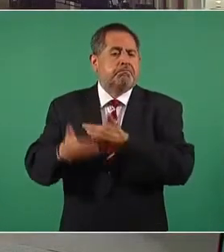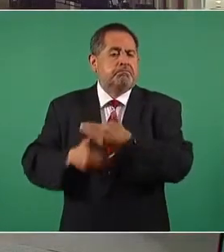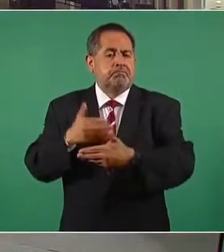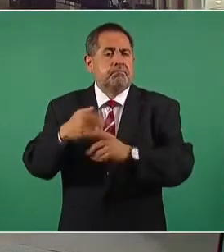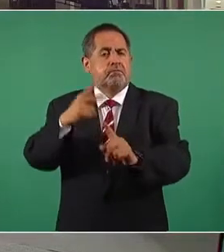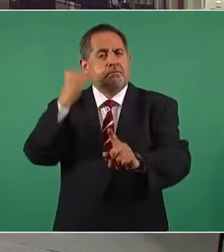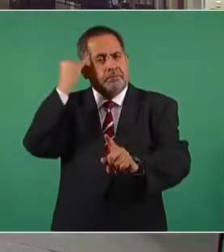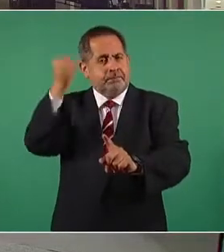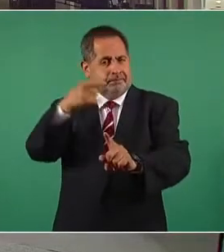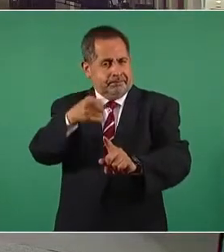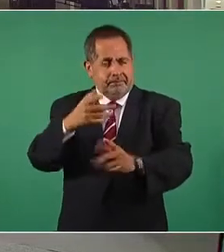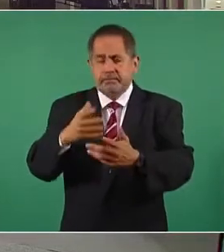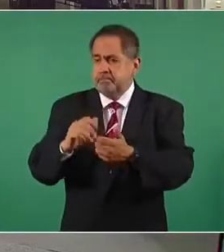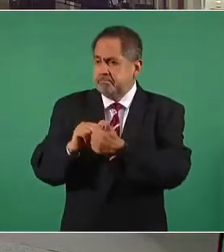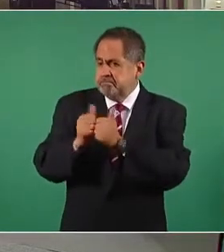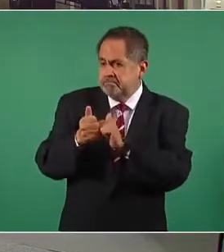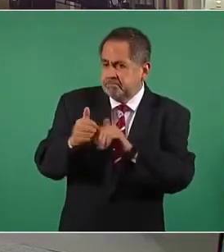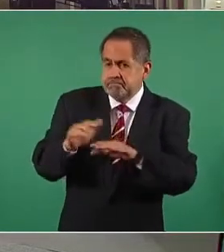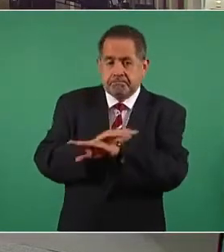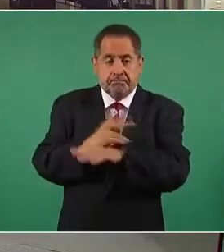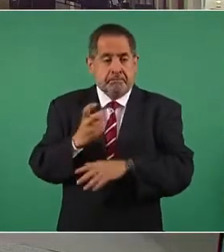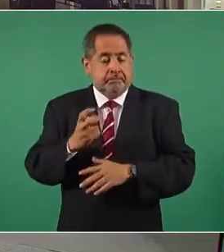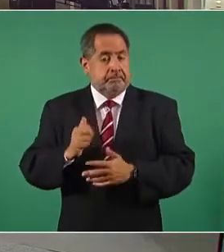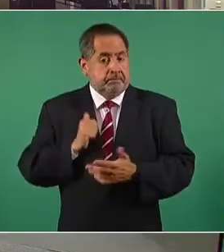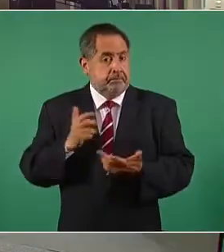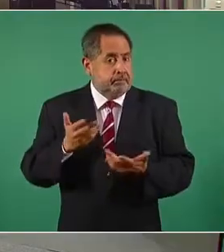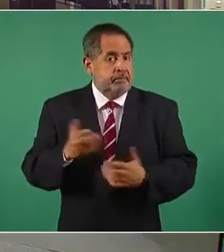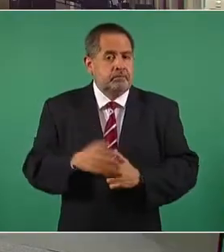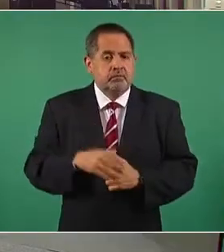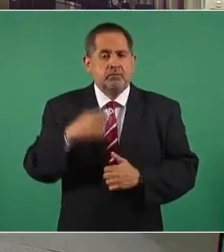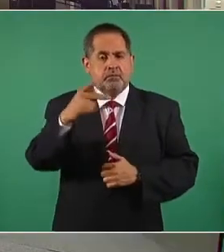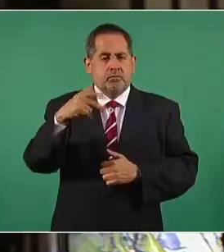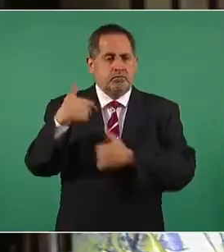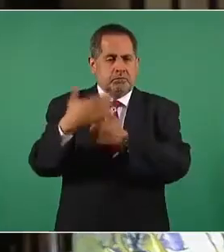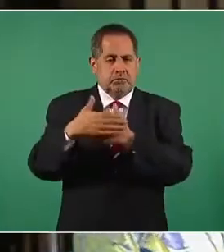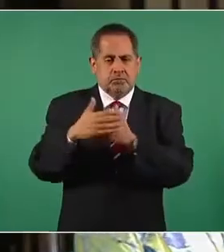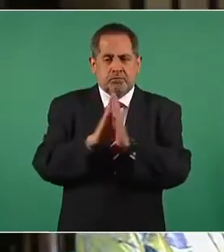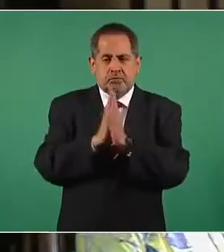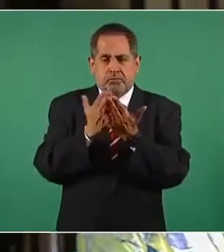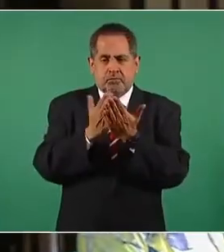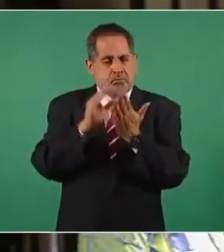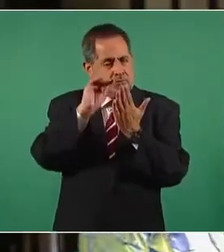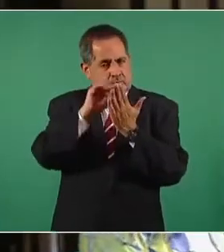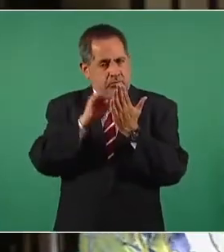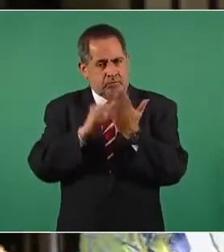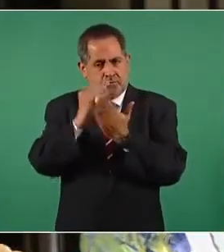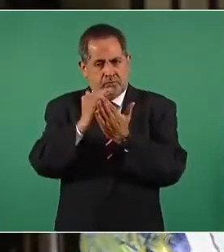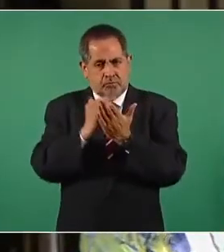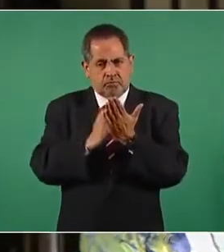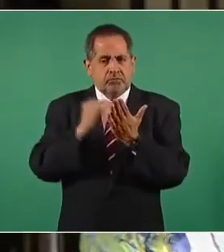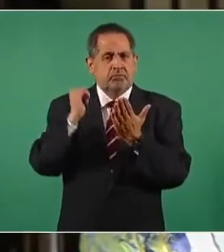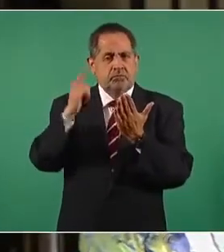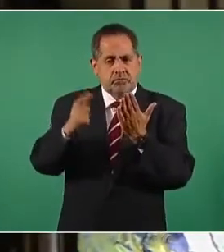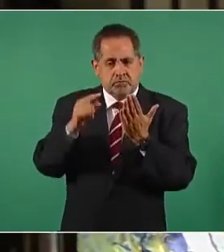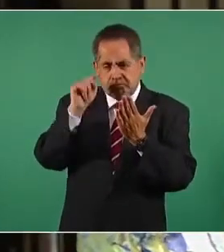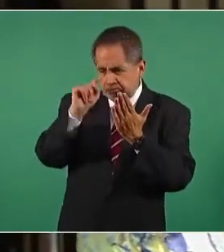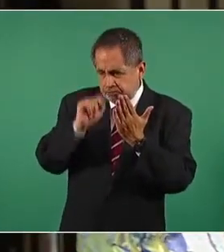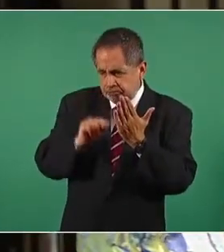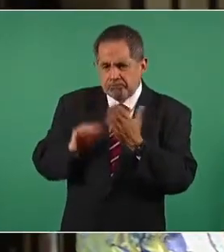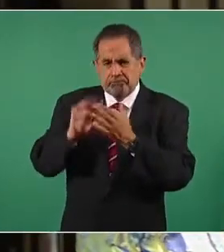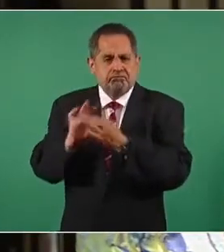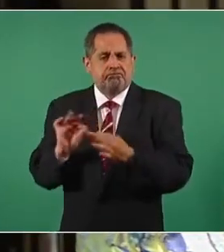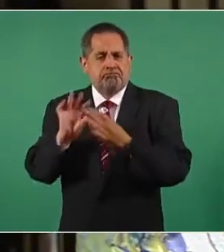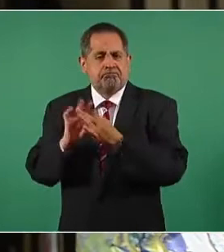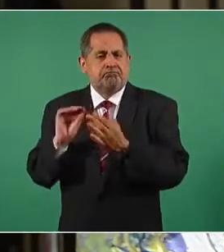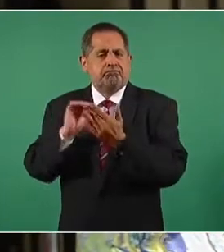planeado y aprovechando esta coyuntura, si en su libro que próximamente se va a publicar viene platicado un poco